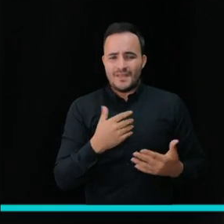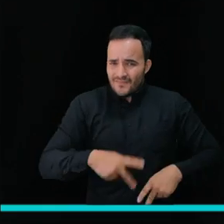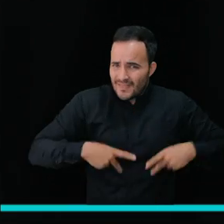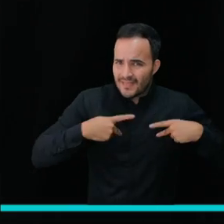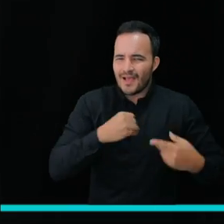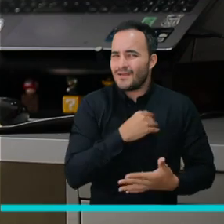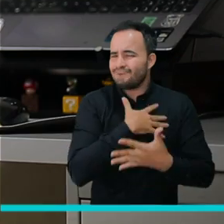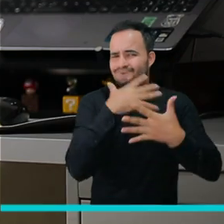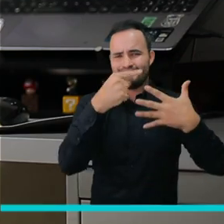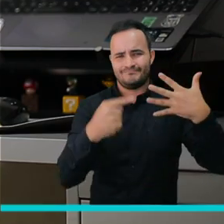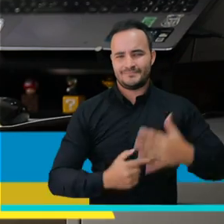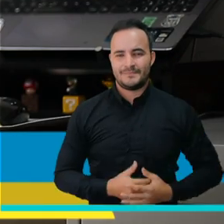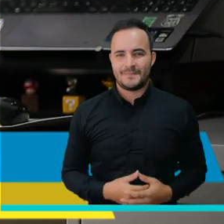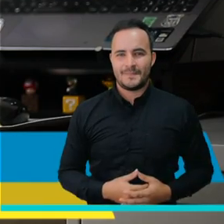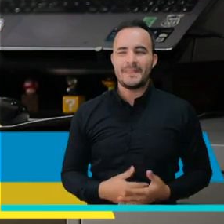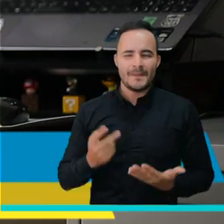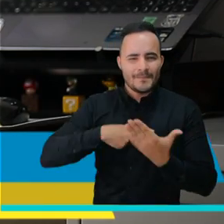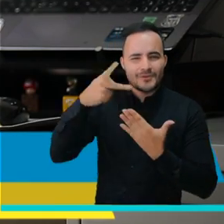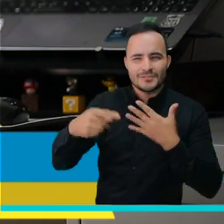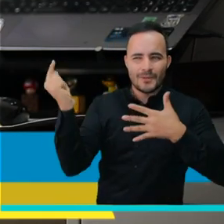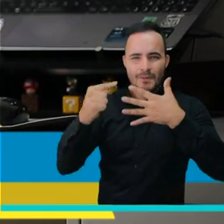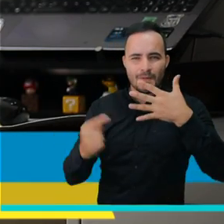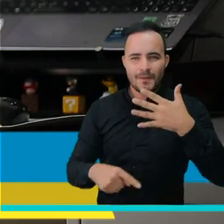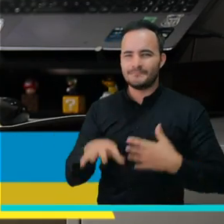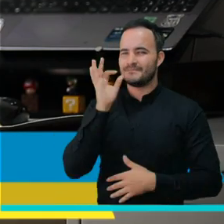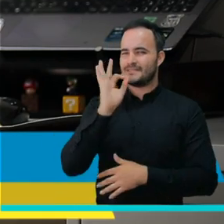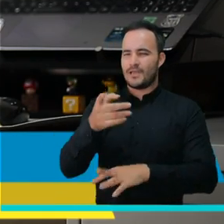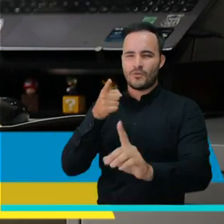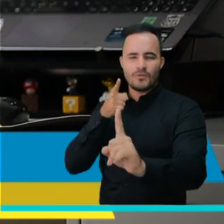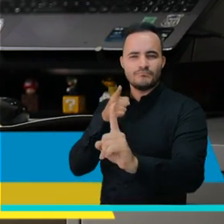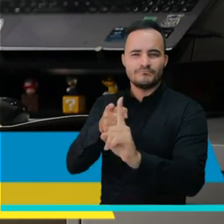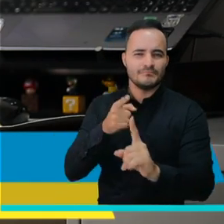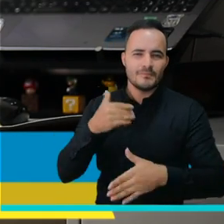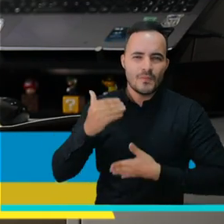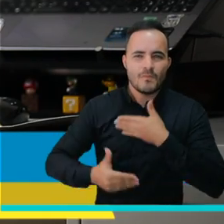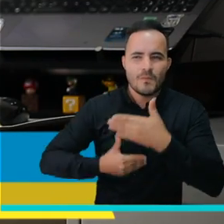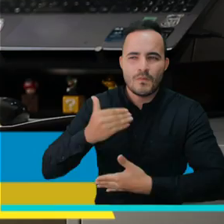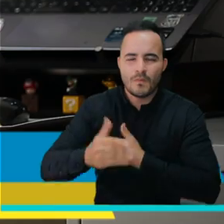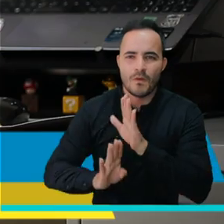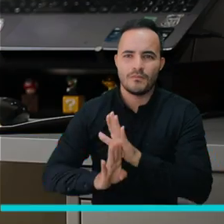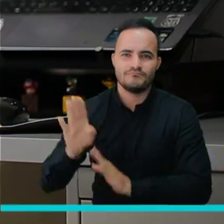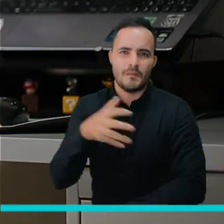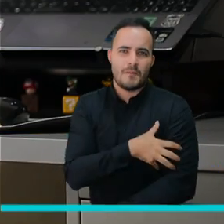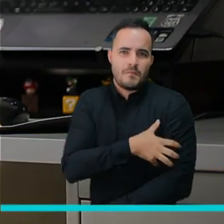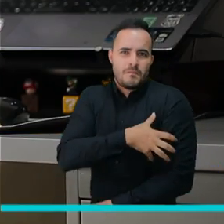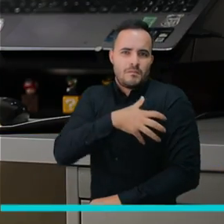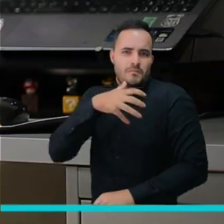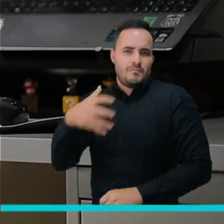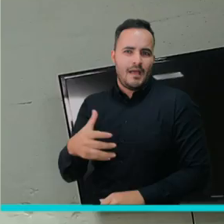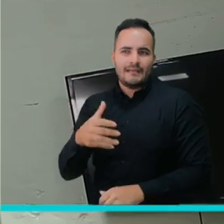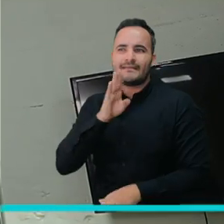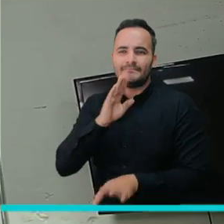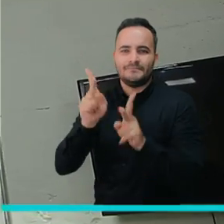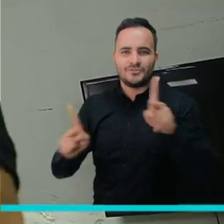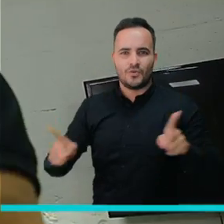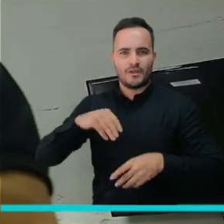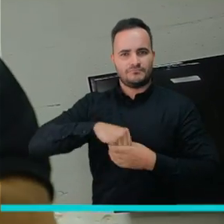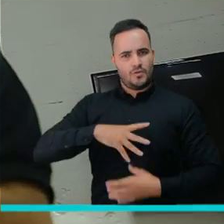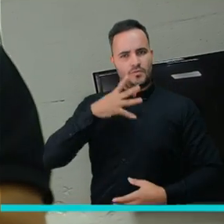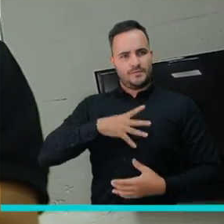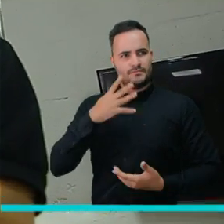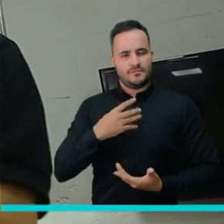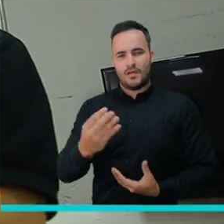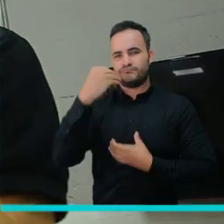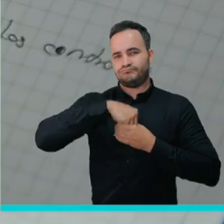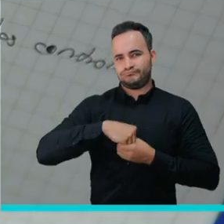Todo ese tipo de iniciativas apuntan y aportan para el fortalecimiento del recurso humano, de las